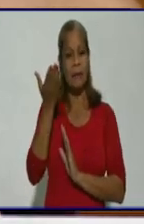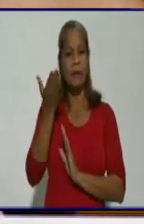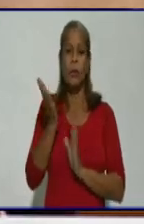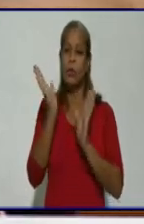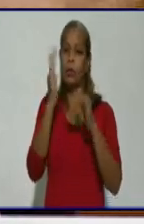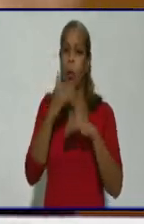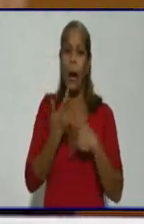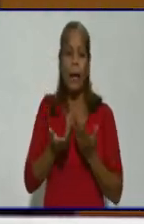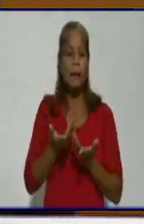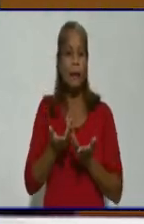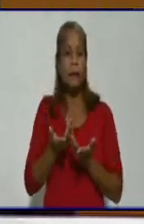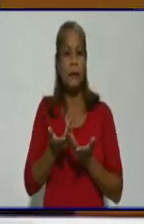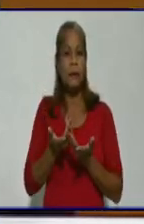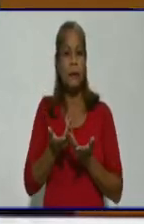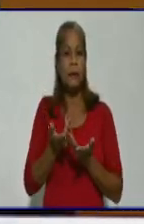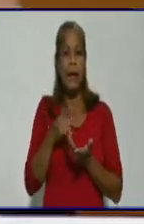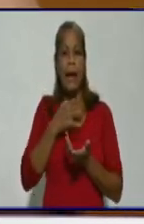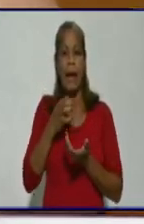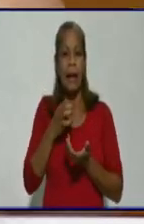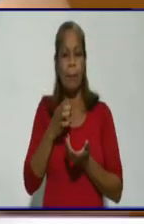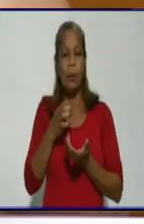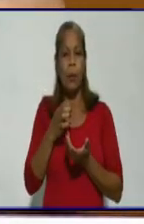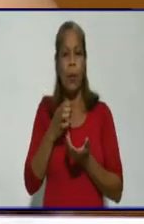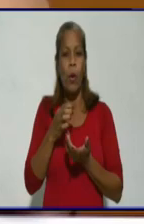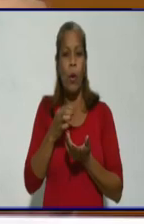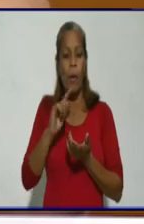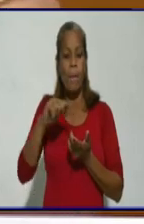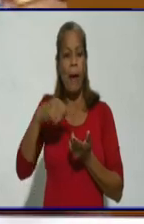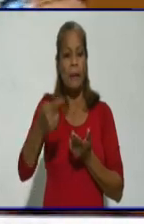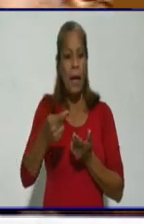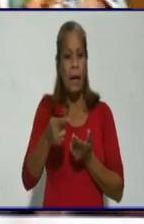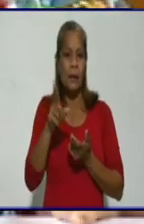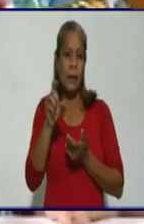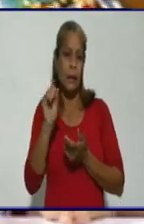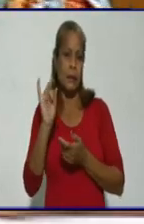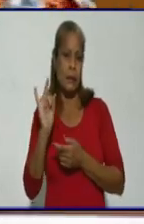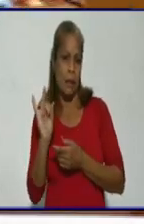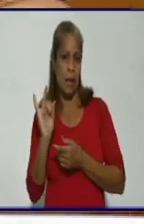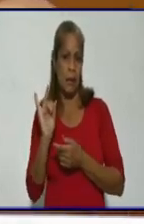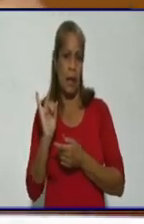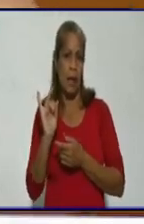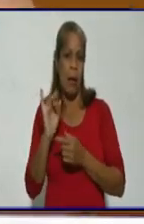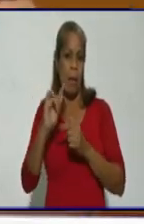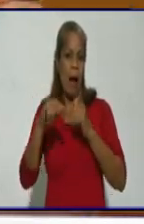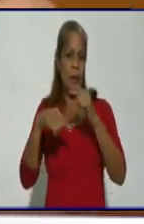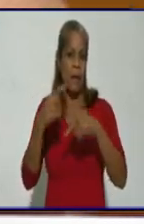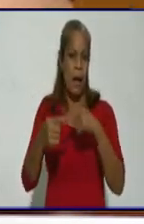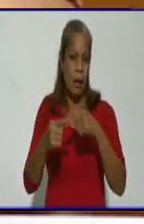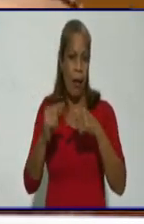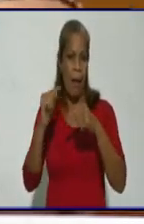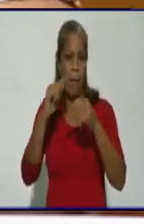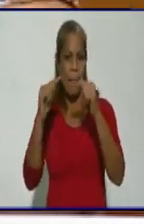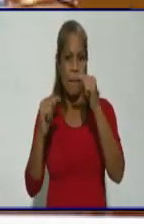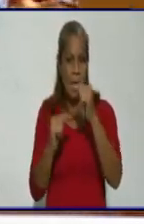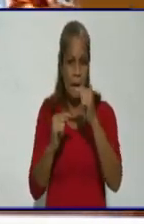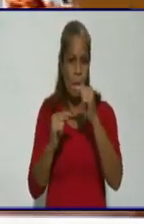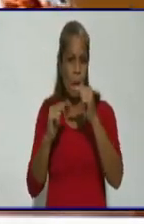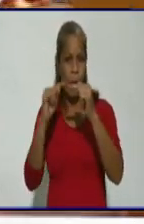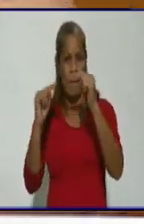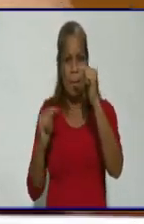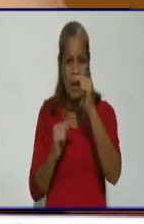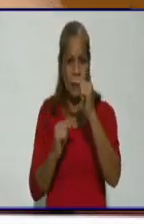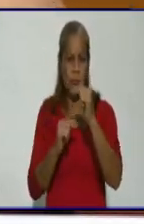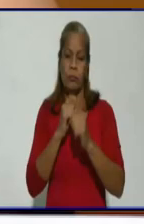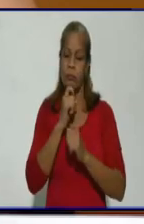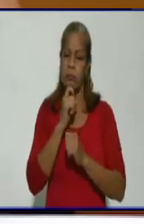hay una tendencia sostenida a la disminución, a que hoy, digamos, hoy tenemos 30, mañana tenemos 25, pasado mañana